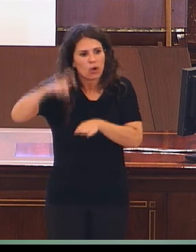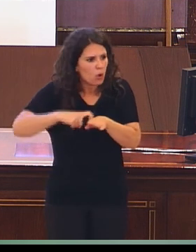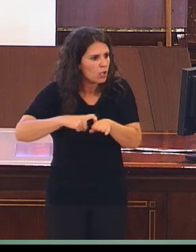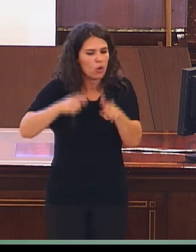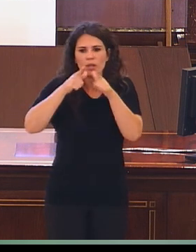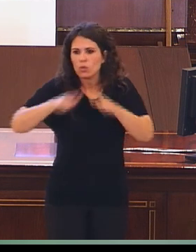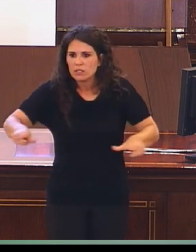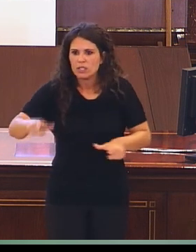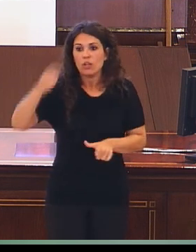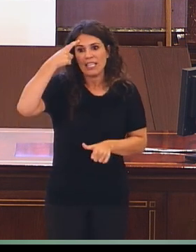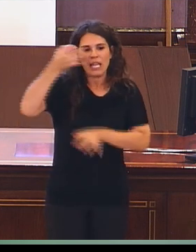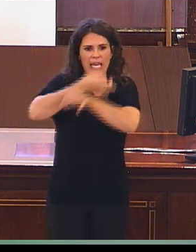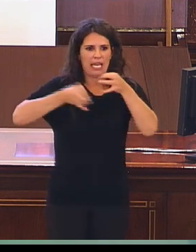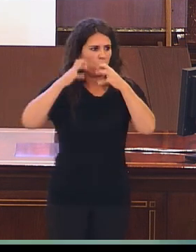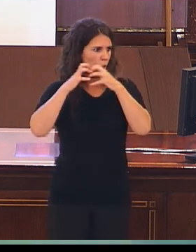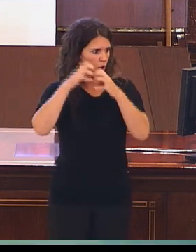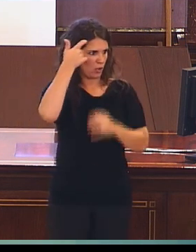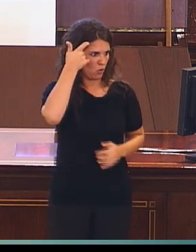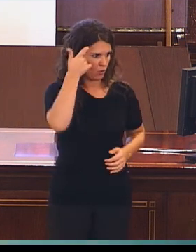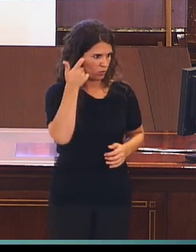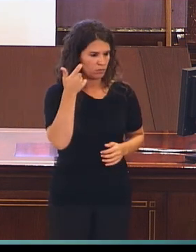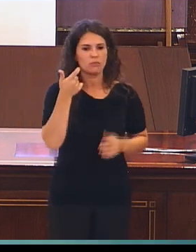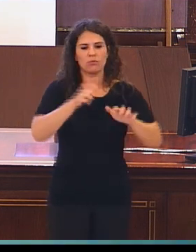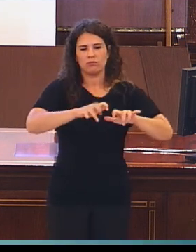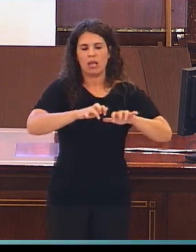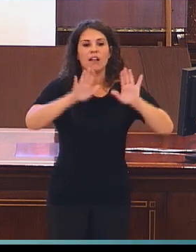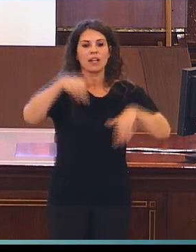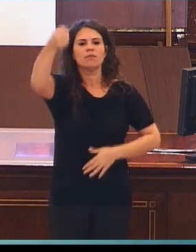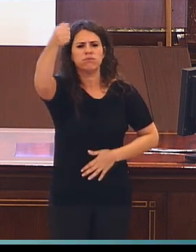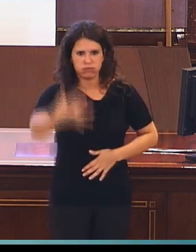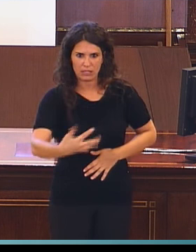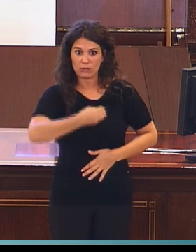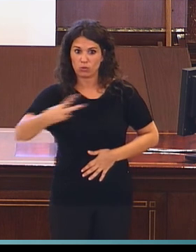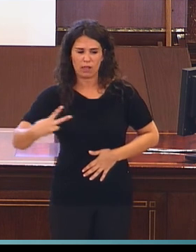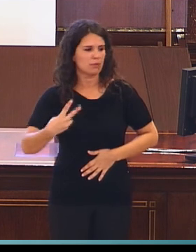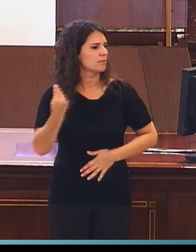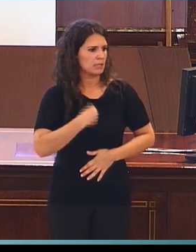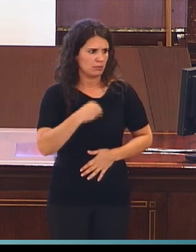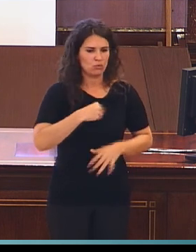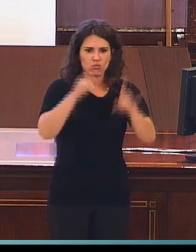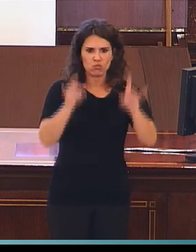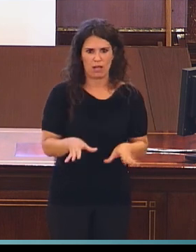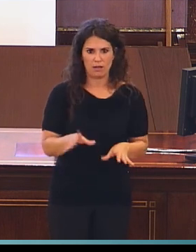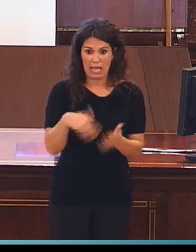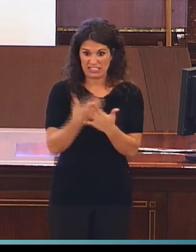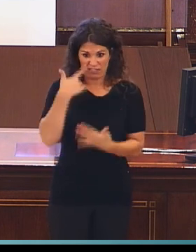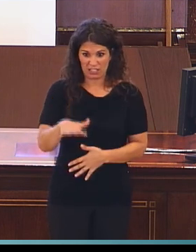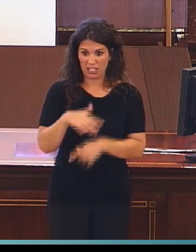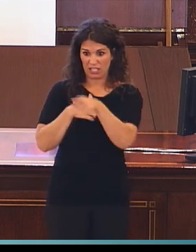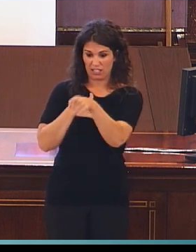lingüístico y neurológico. De nuevo vemos la misma tendencia. Incluso abriendo el campo a otras